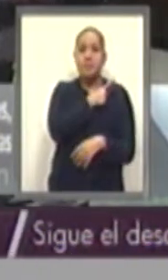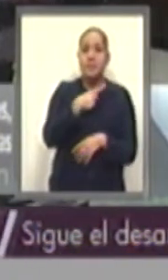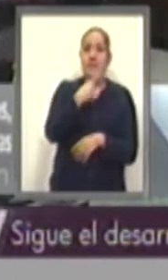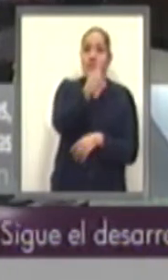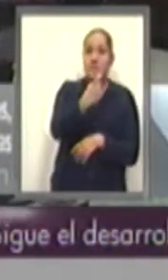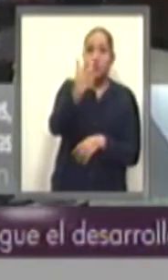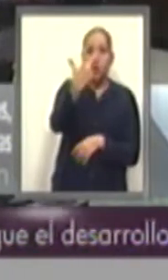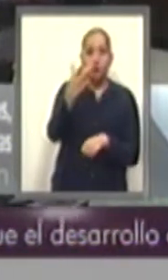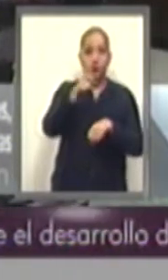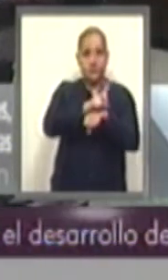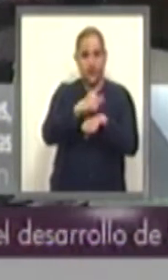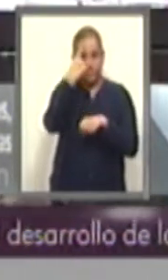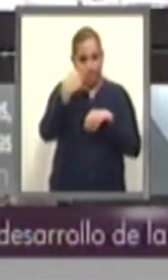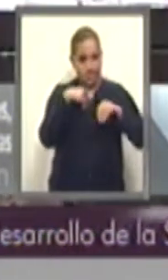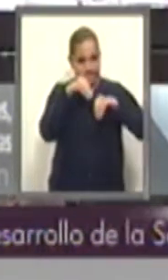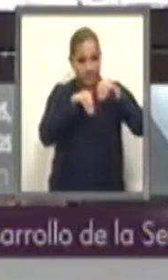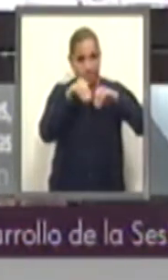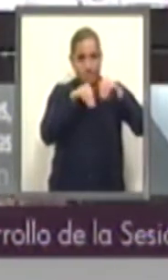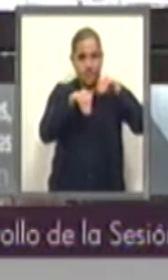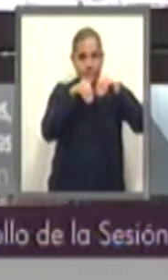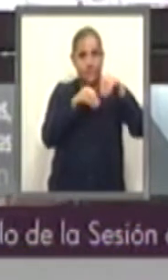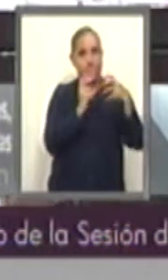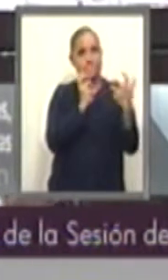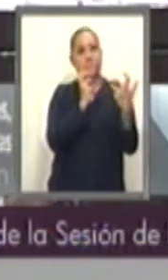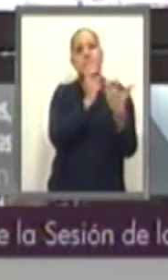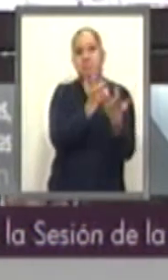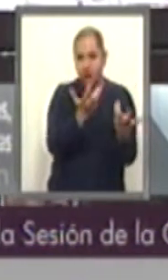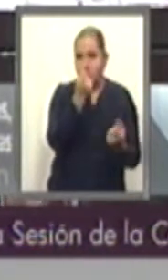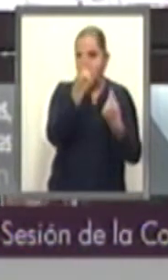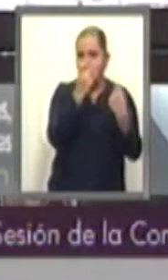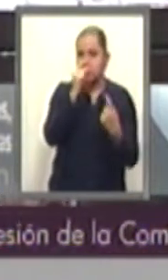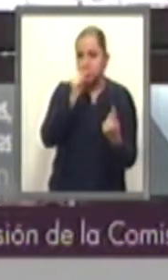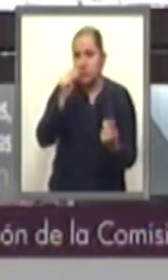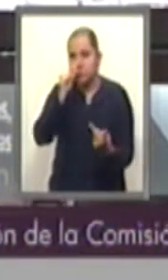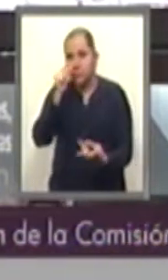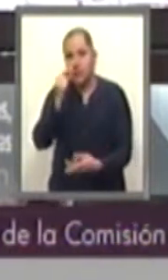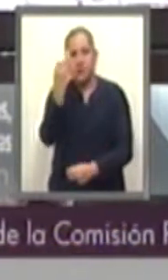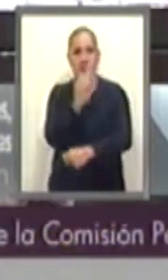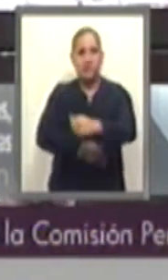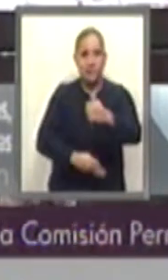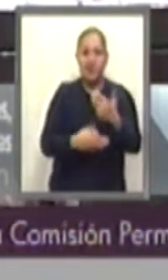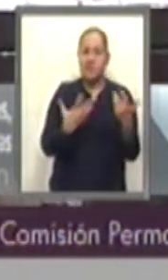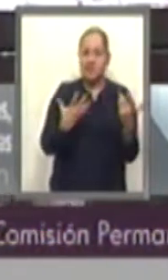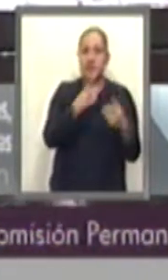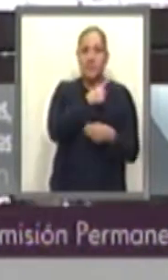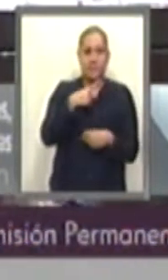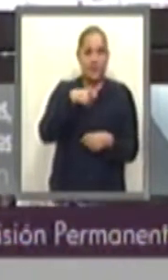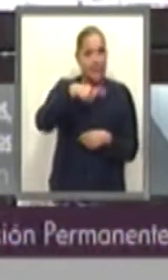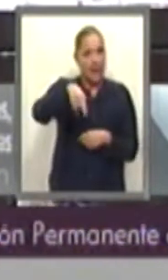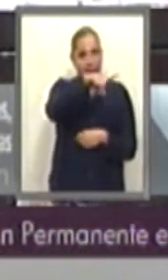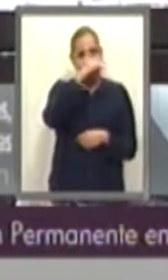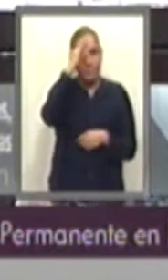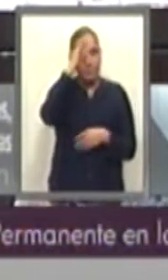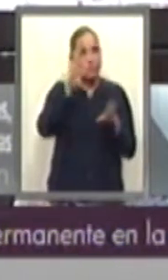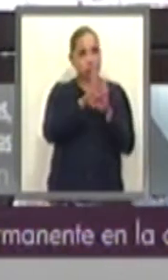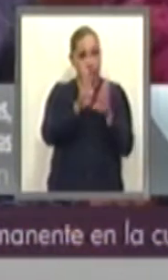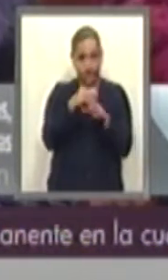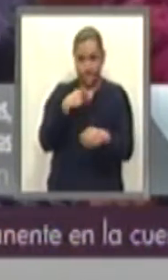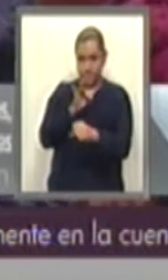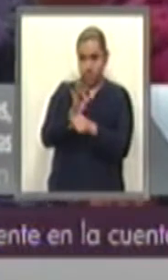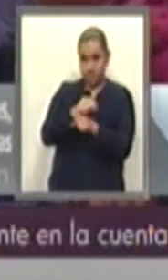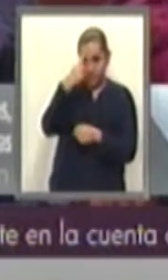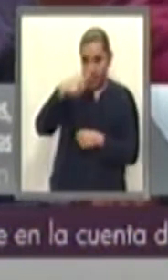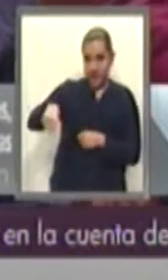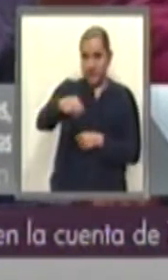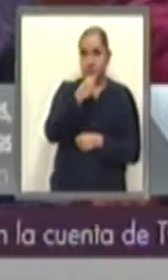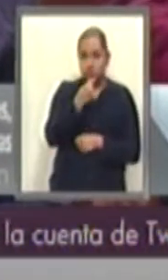su legislación en la materia. La urgencia de constituir todos los mecanismos de protección para niñas, niños y adolescentes es